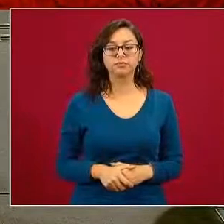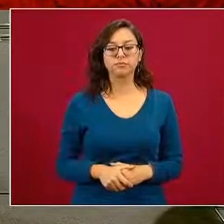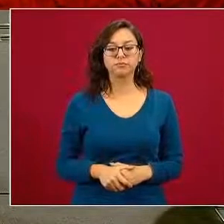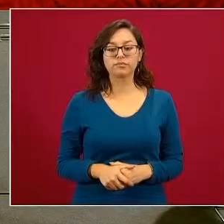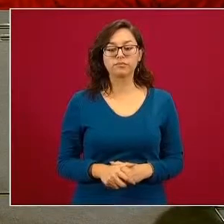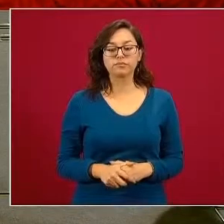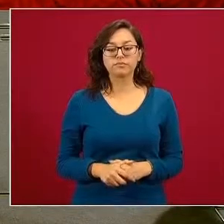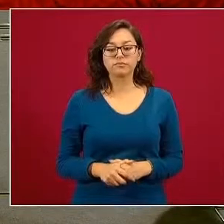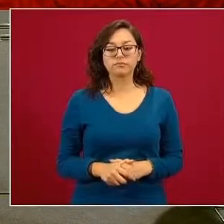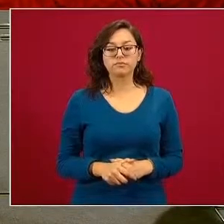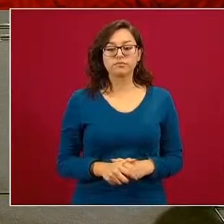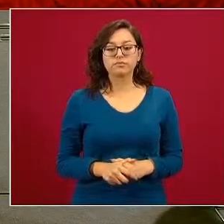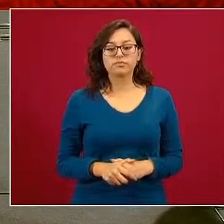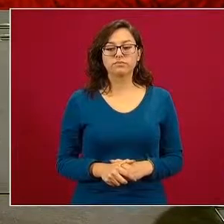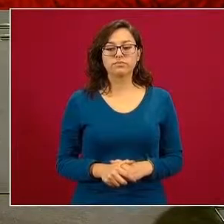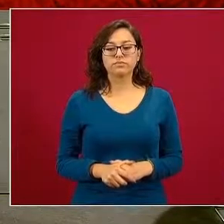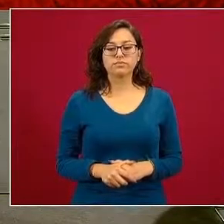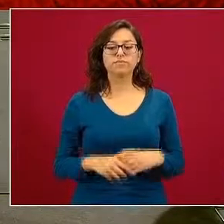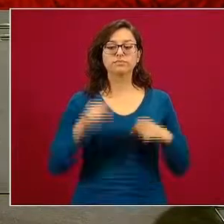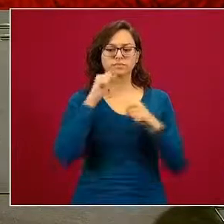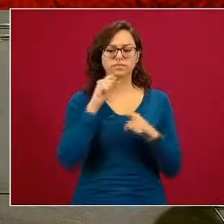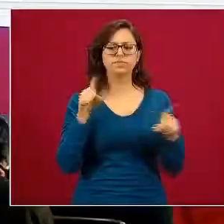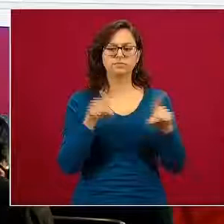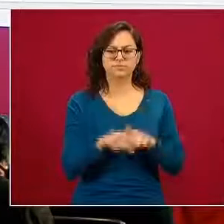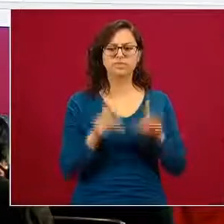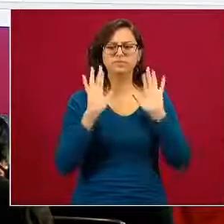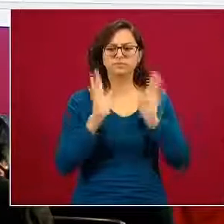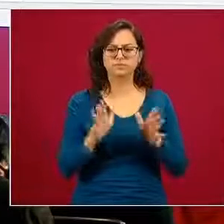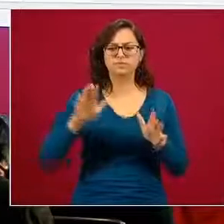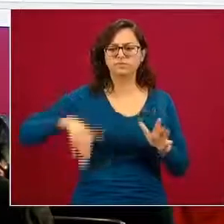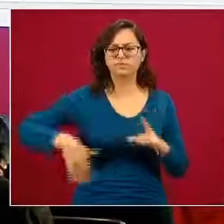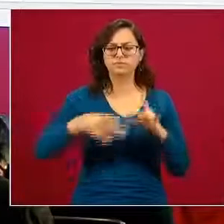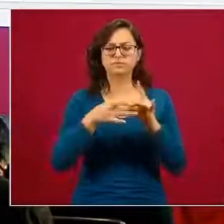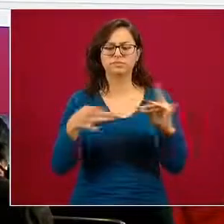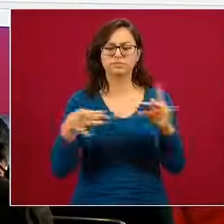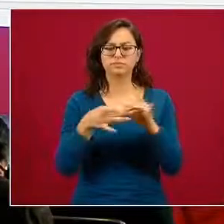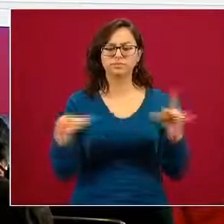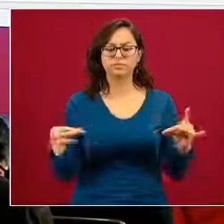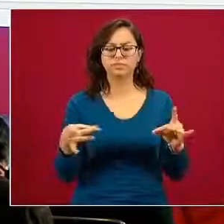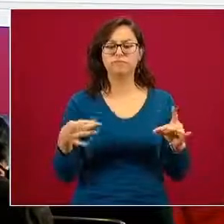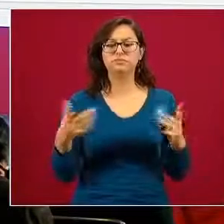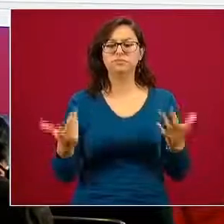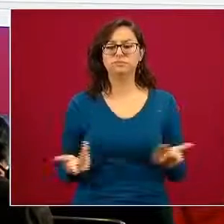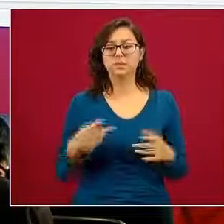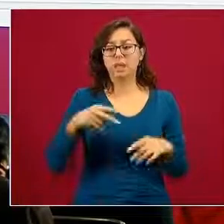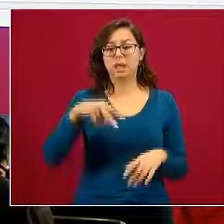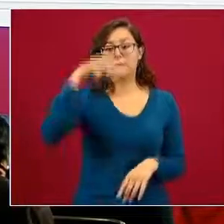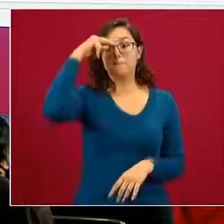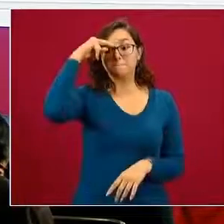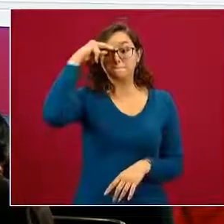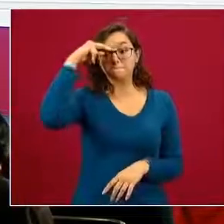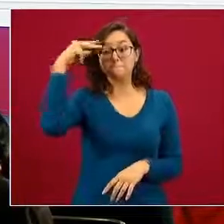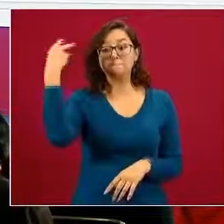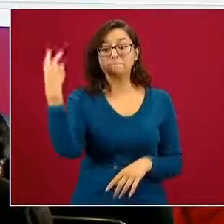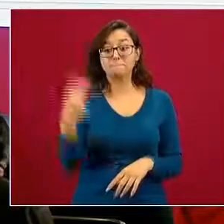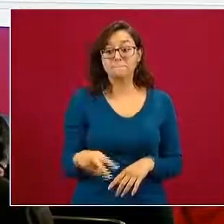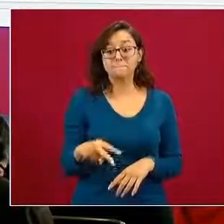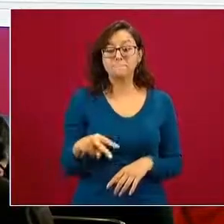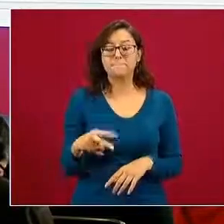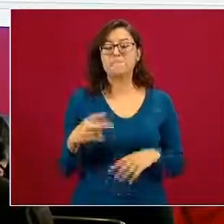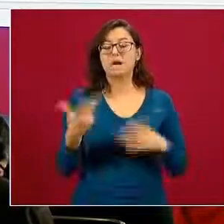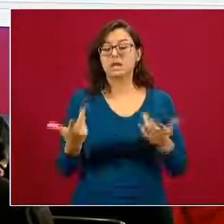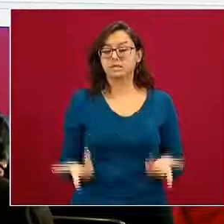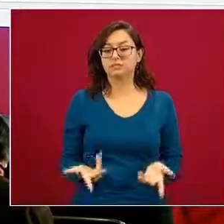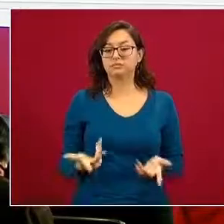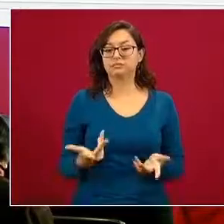Y también esto se dijo la tasa de suicidio en México no es de las mayores en América